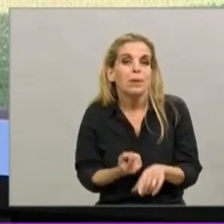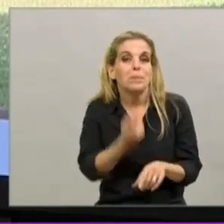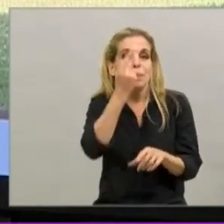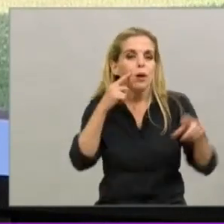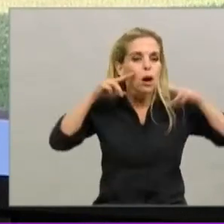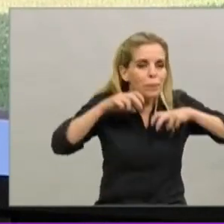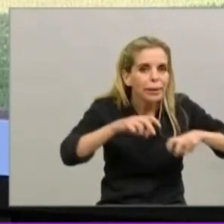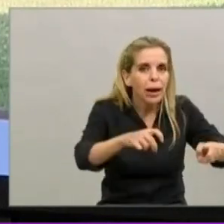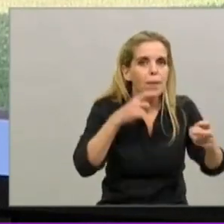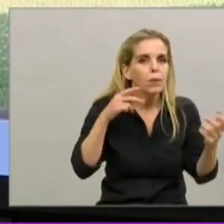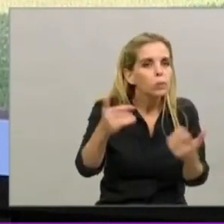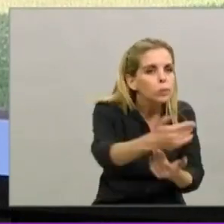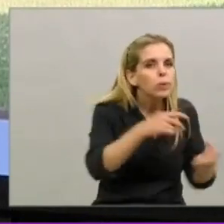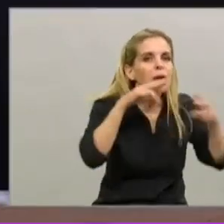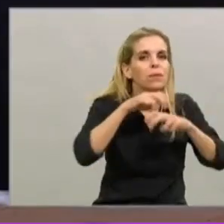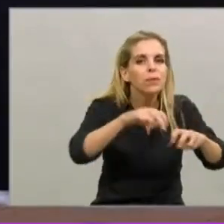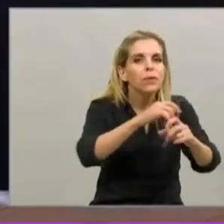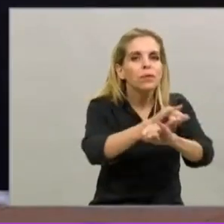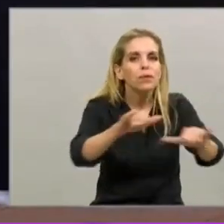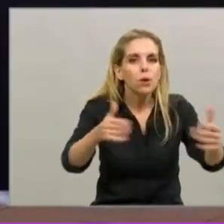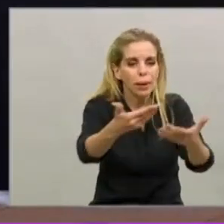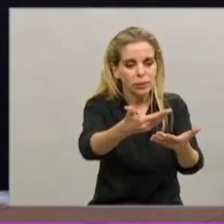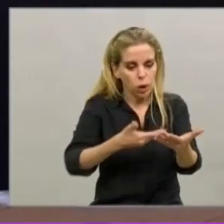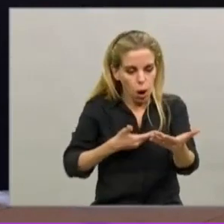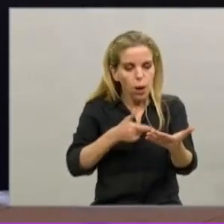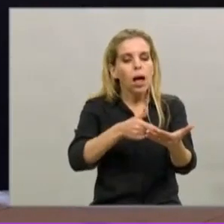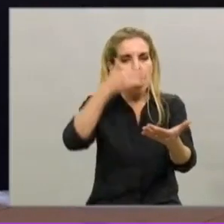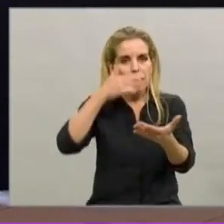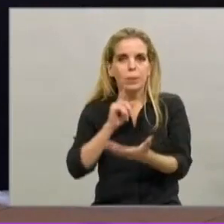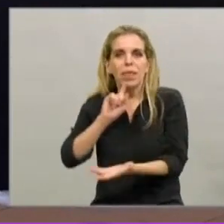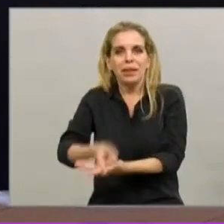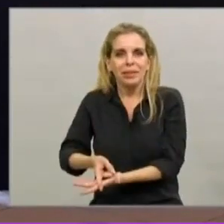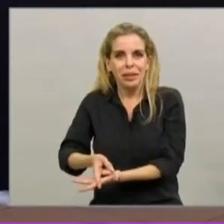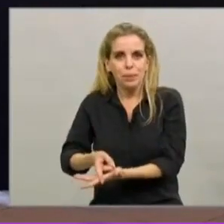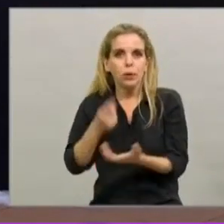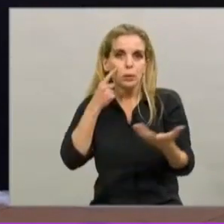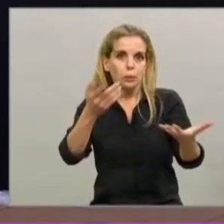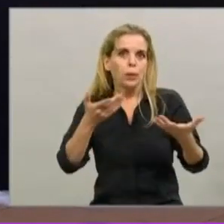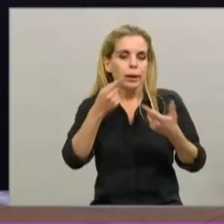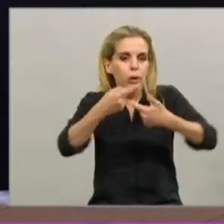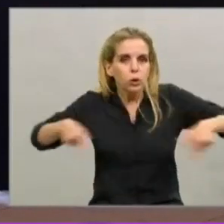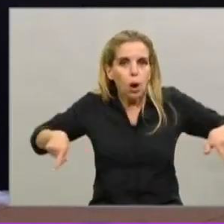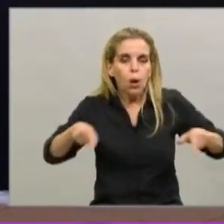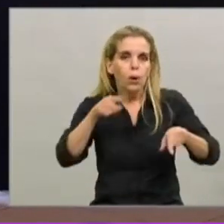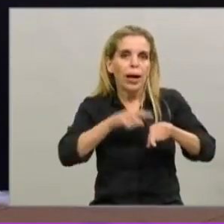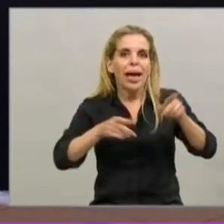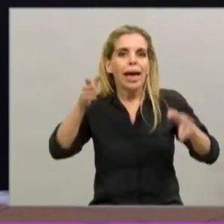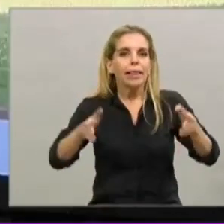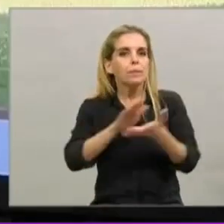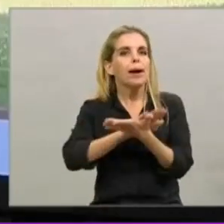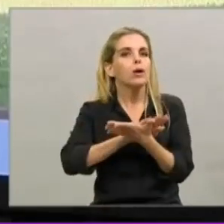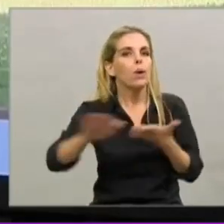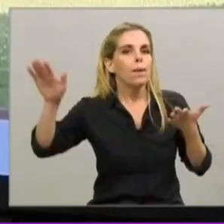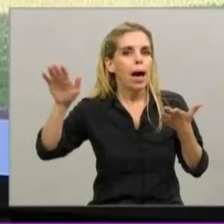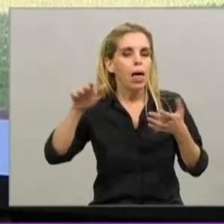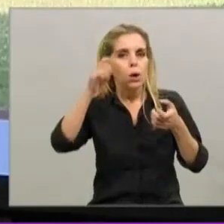evidencia. Y esos datos nos muestran que estamos entrando en una nueva etapa, una nueva etapa de una pandemia, de una